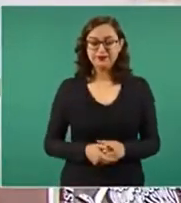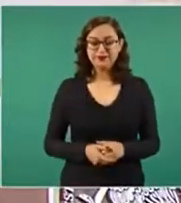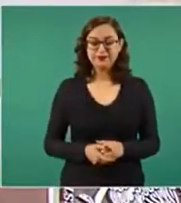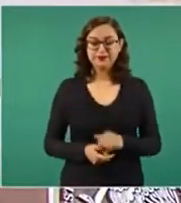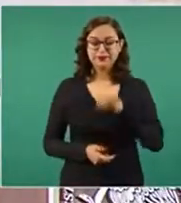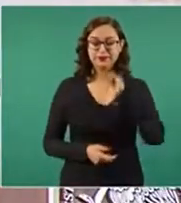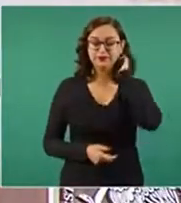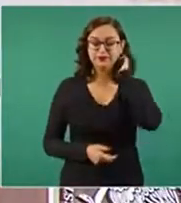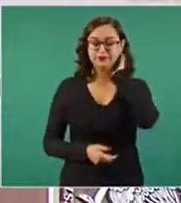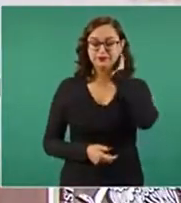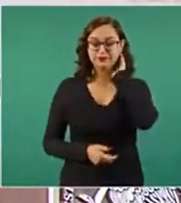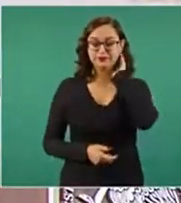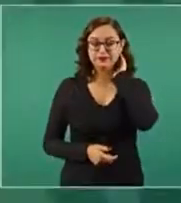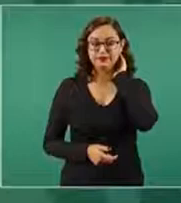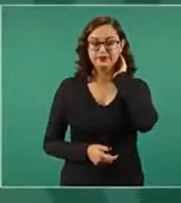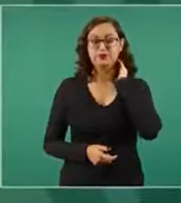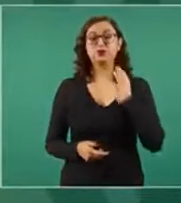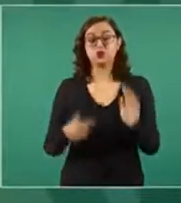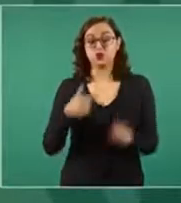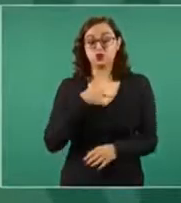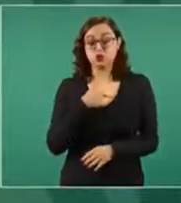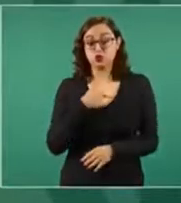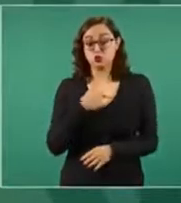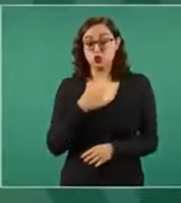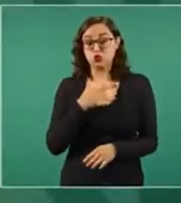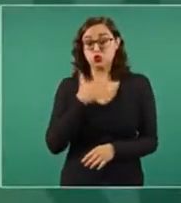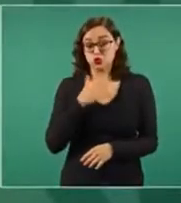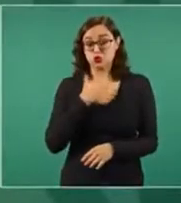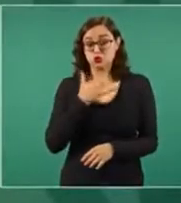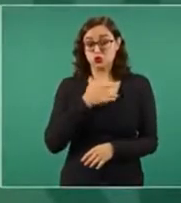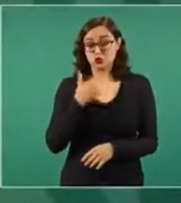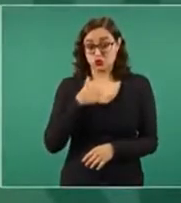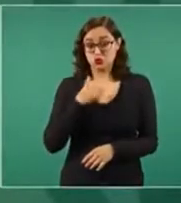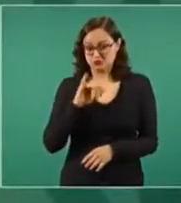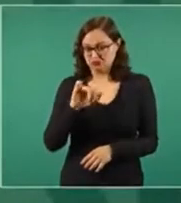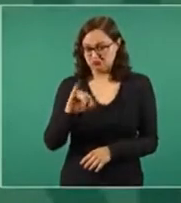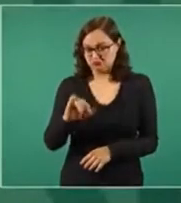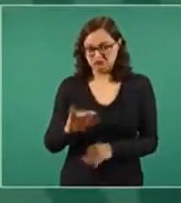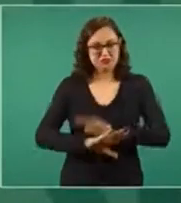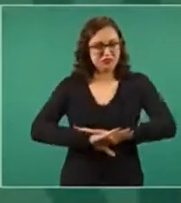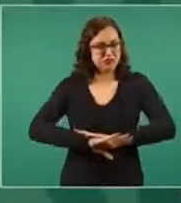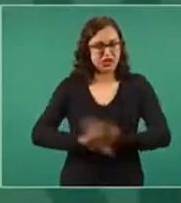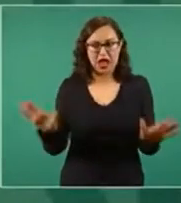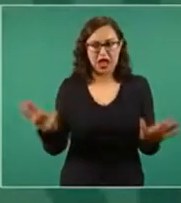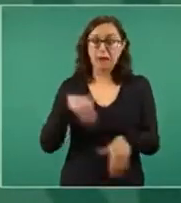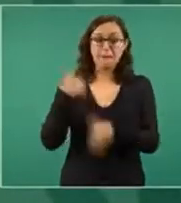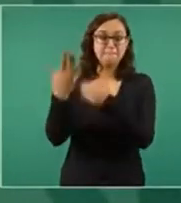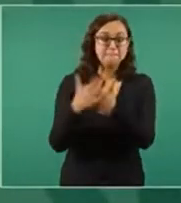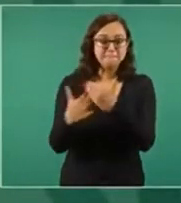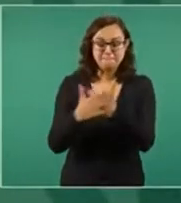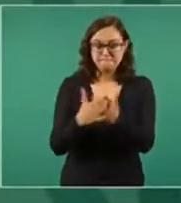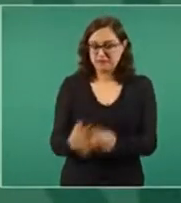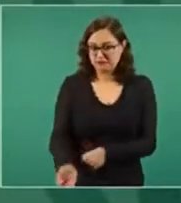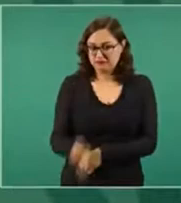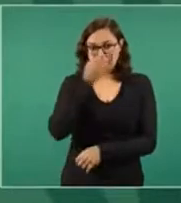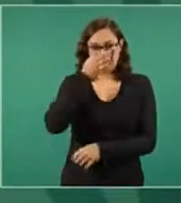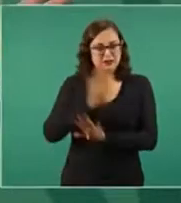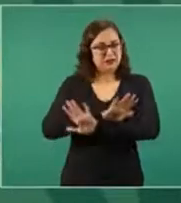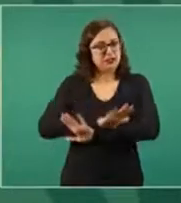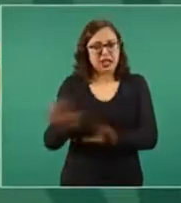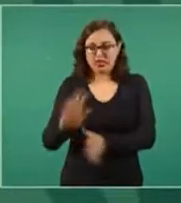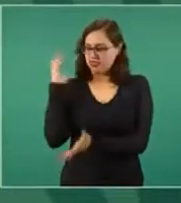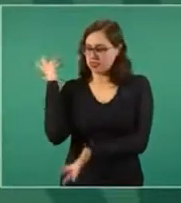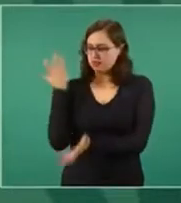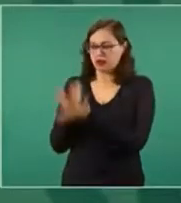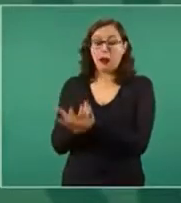Yo, por ejemplo, me voy a retirar en definitiva y no vuelvo a saber nada, eso lo tengo ya claro. Ya